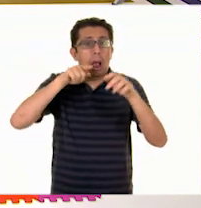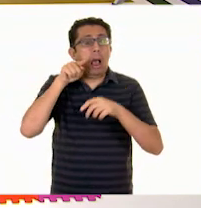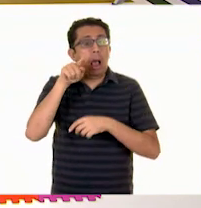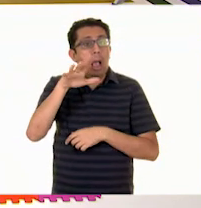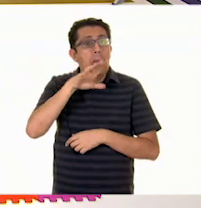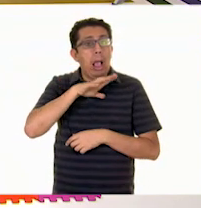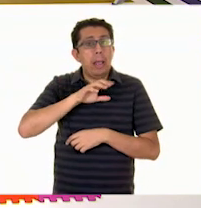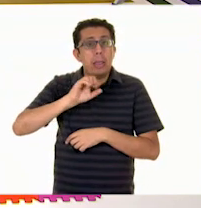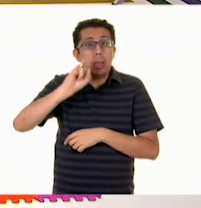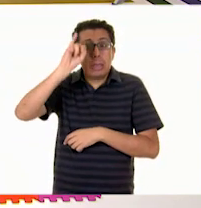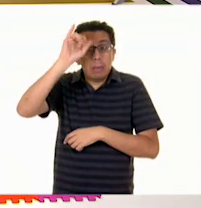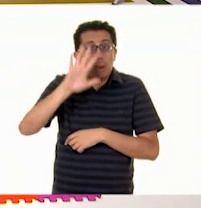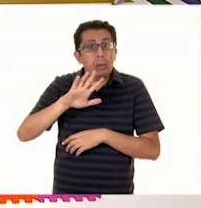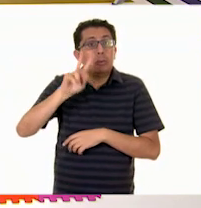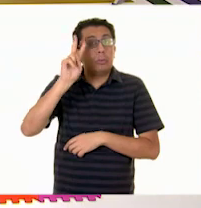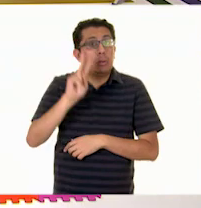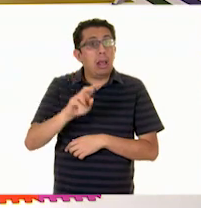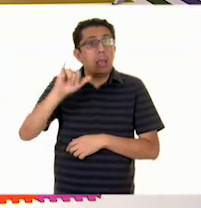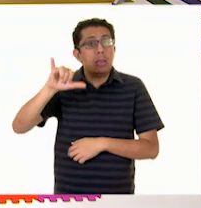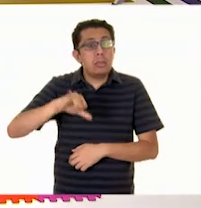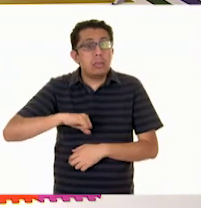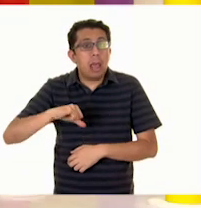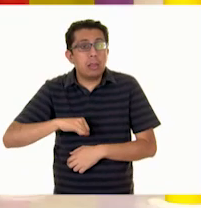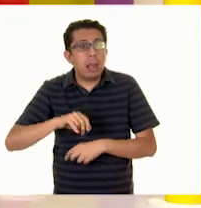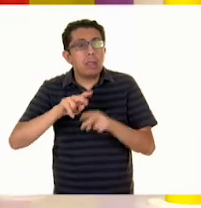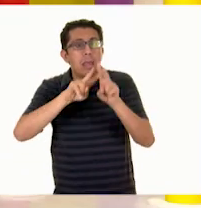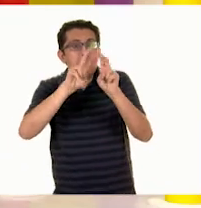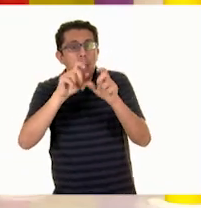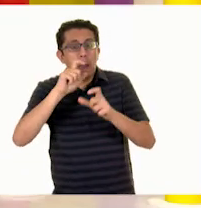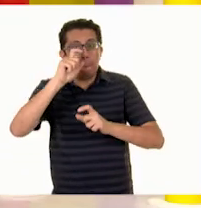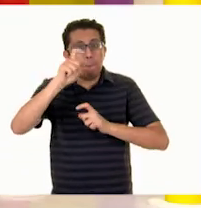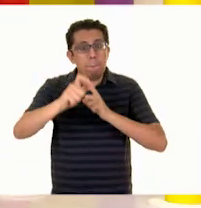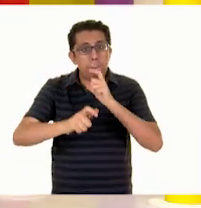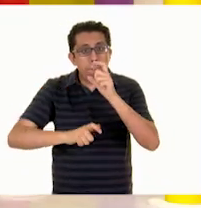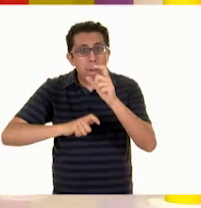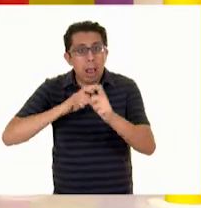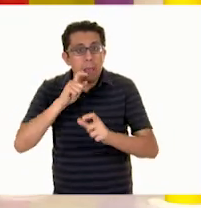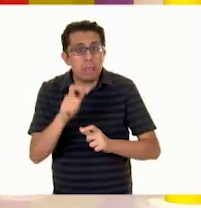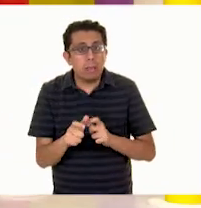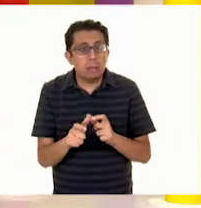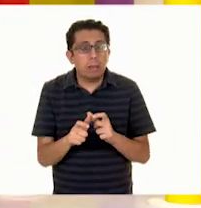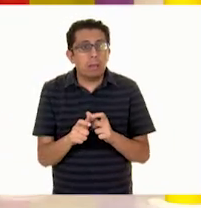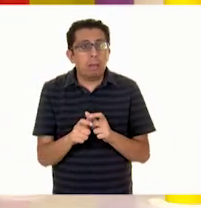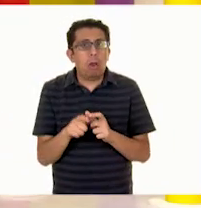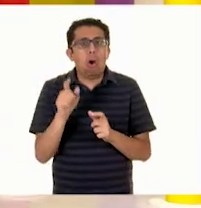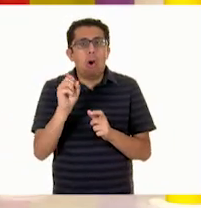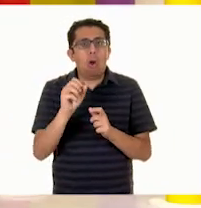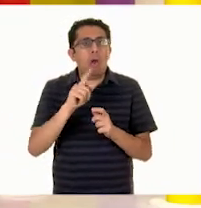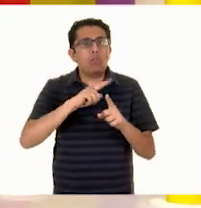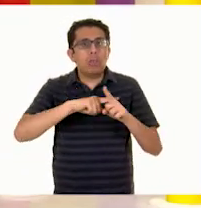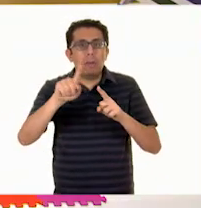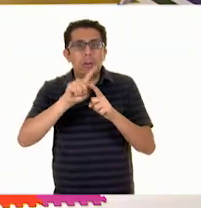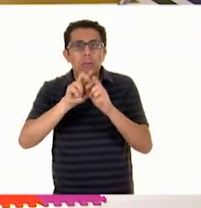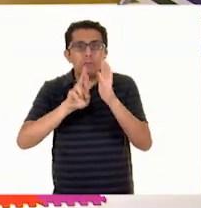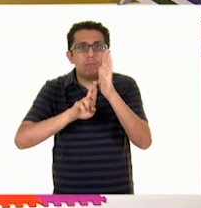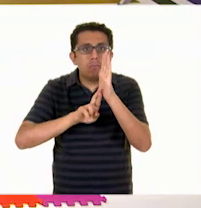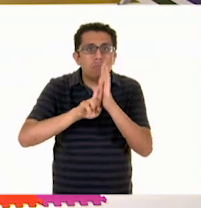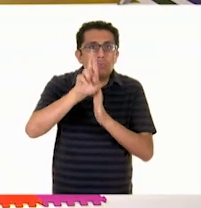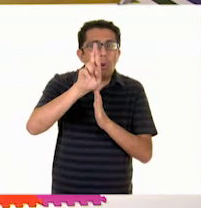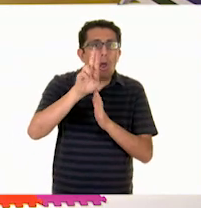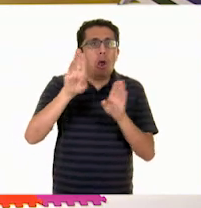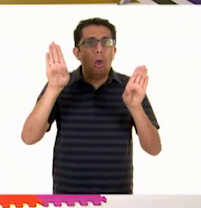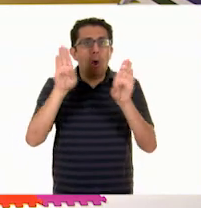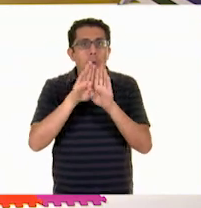imágenes muy interesantes sobre los planetas. ¡Guau! Naves espaciales, trajes